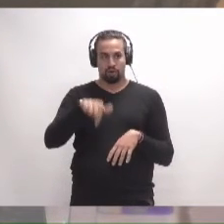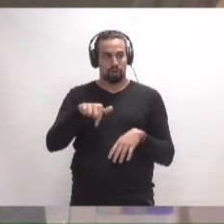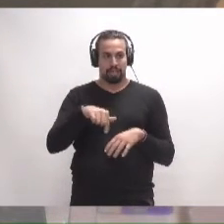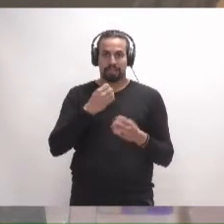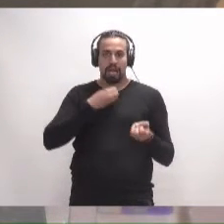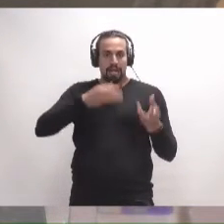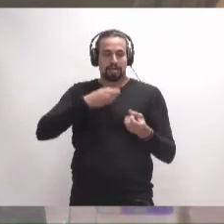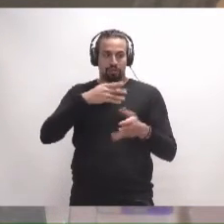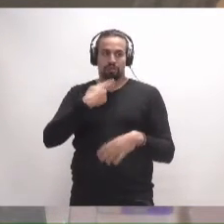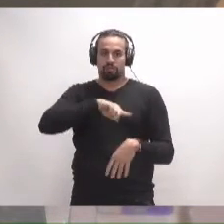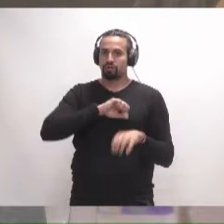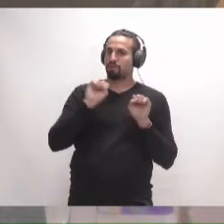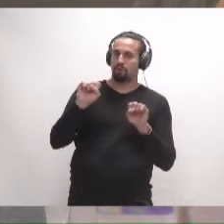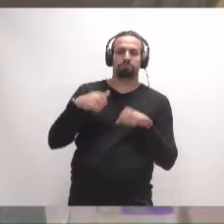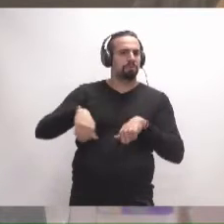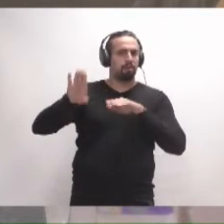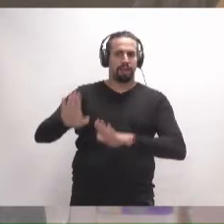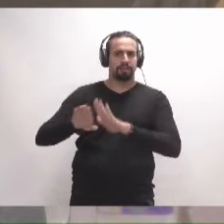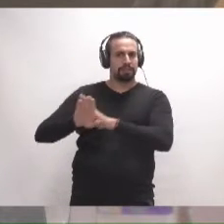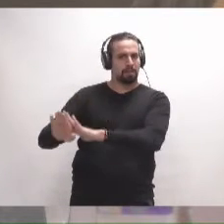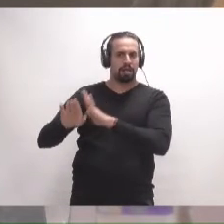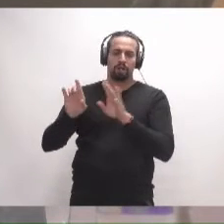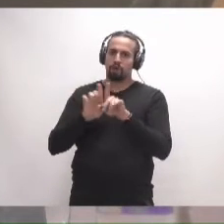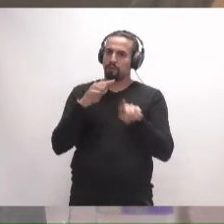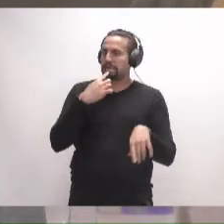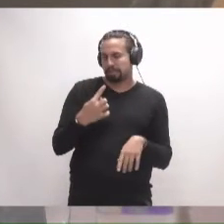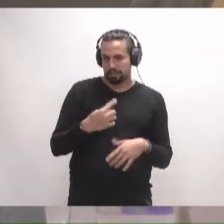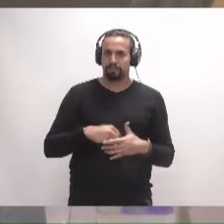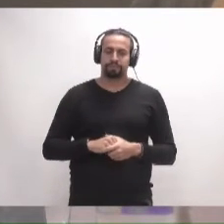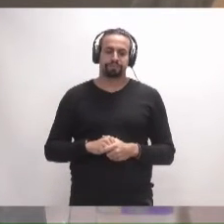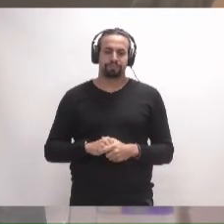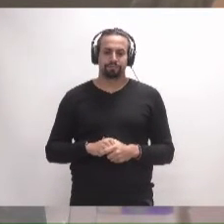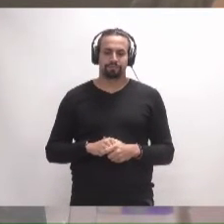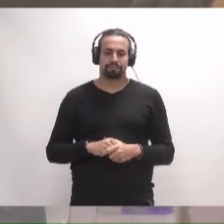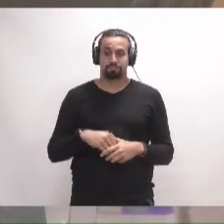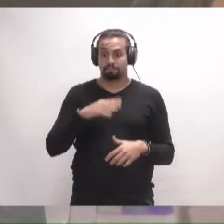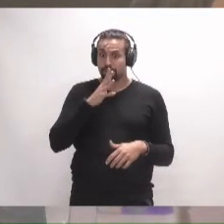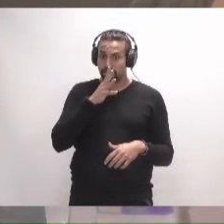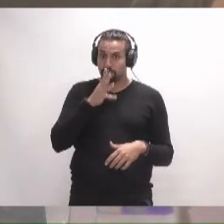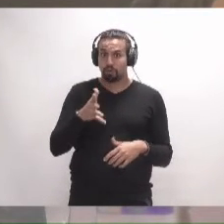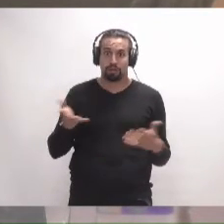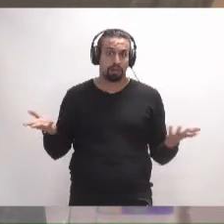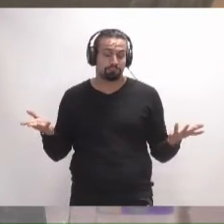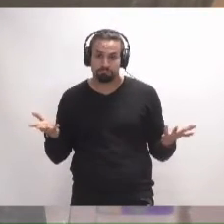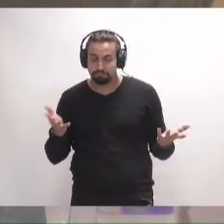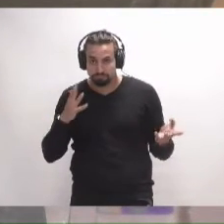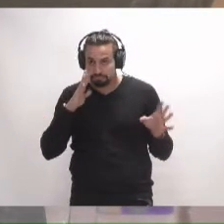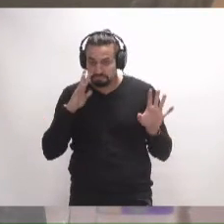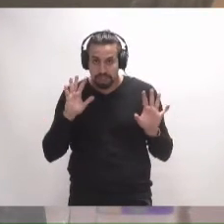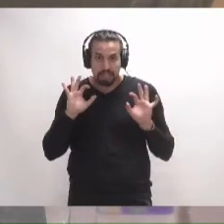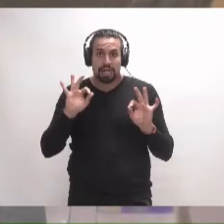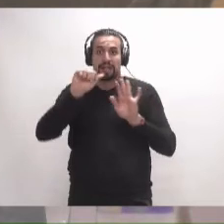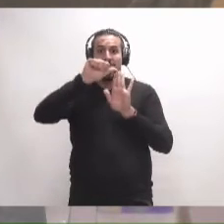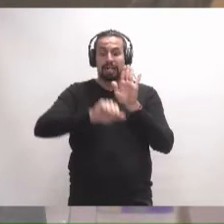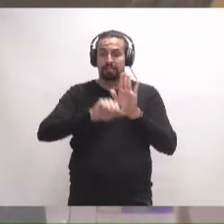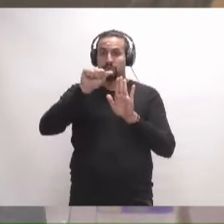alegaciones, las vamos a desestimar tal y como se propone, entendiendo que no cumplen con el